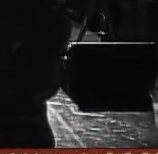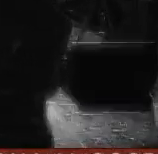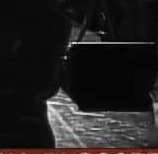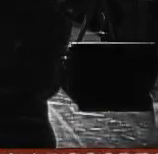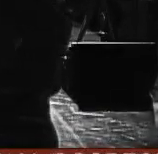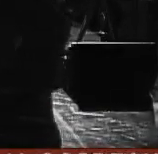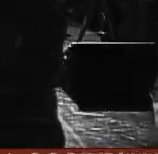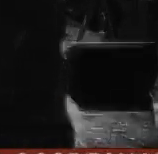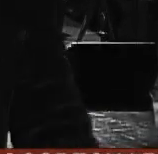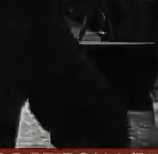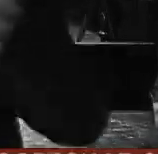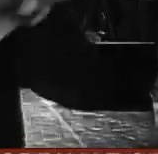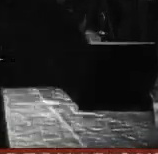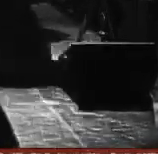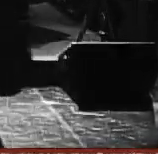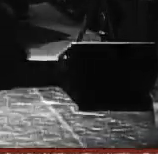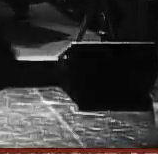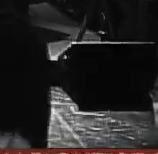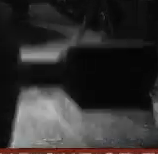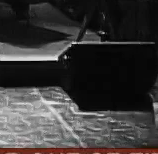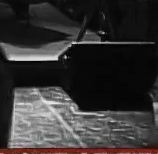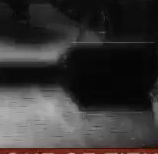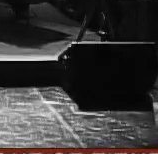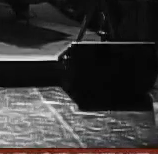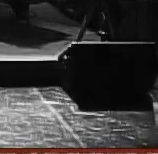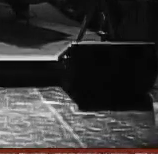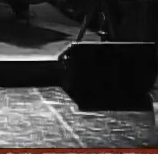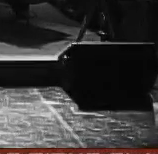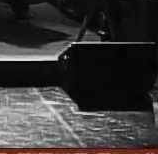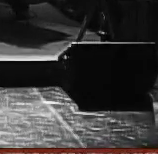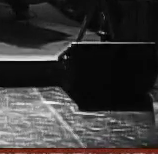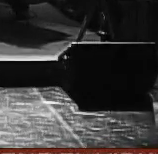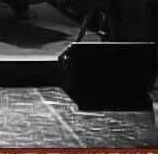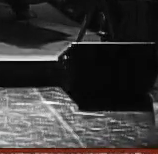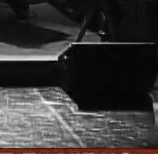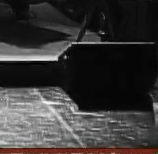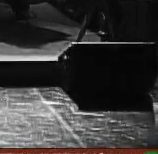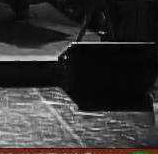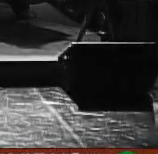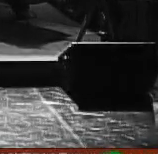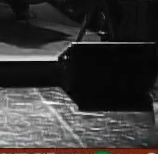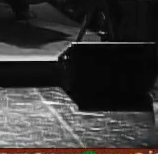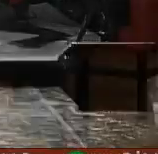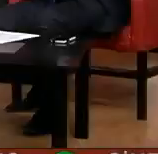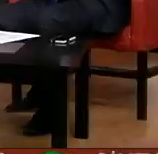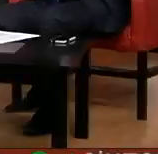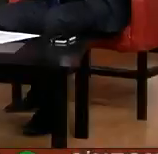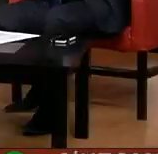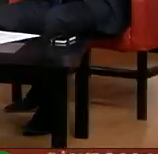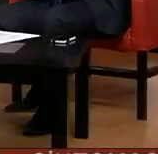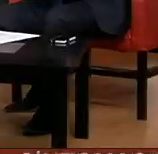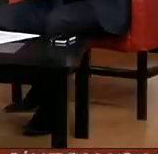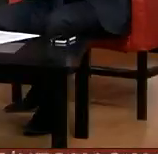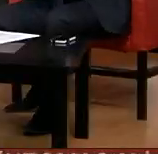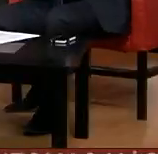que justamente y que ahora mi hija por ejemplo de repente le pongo capítulos y le encantan entonces de repente haces esta